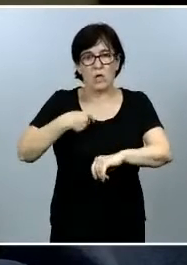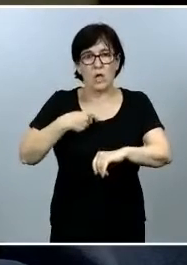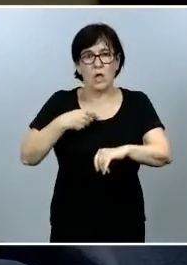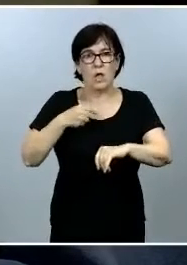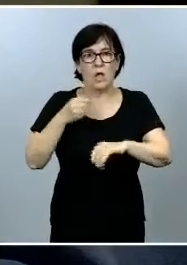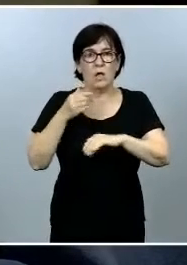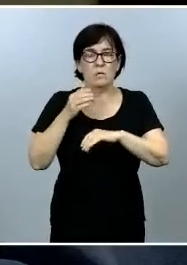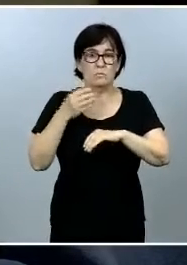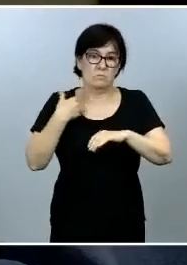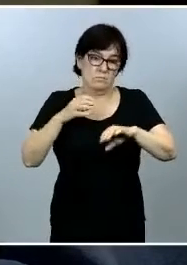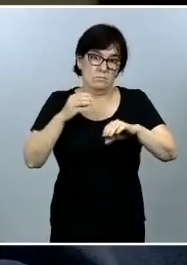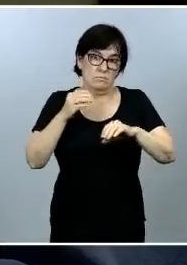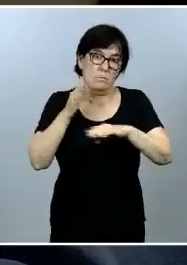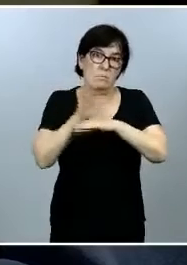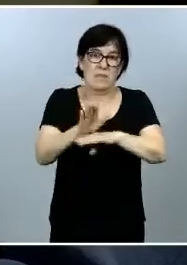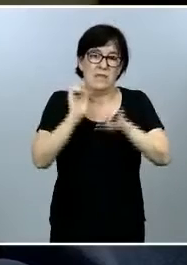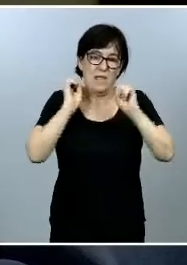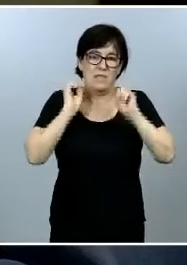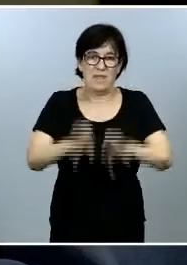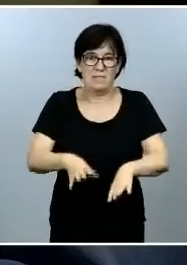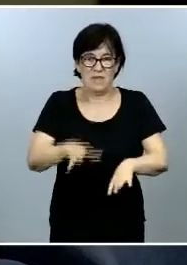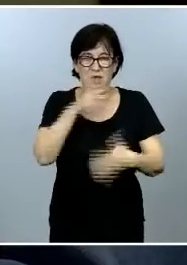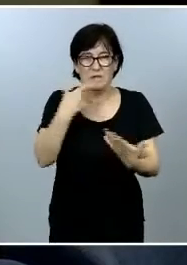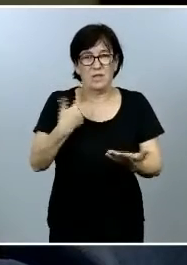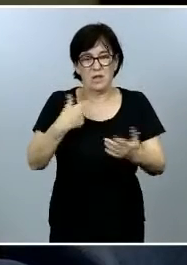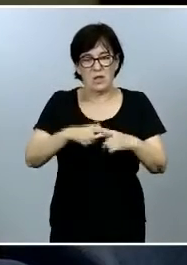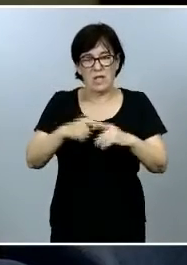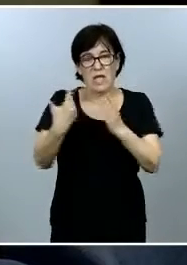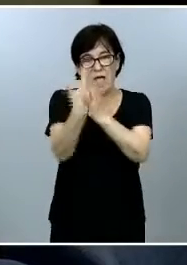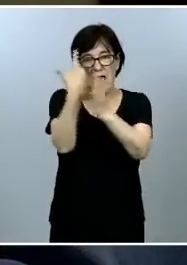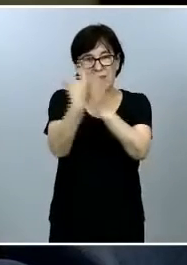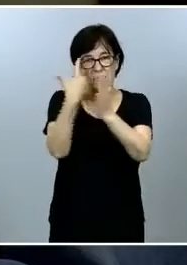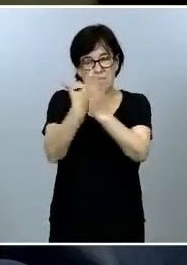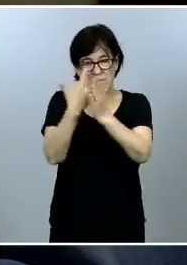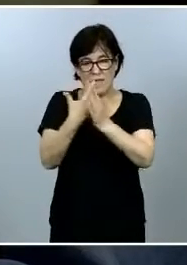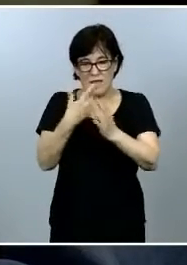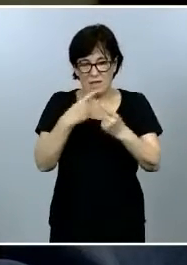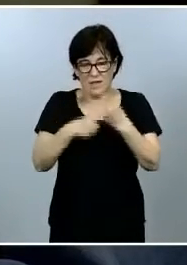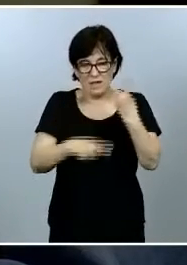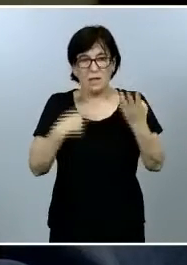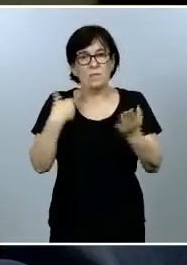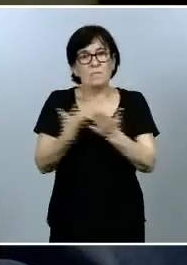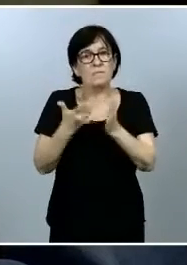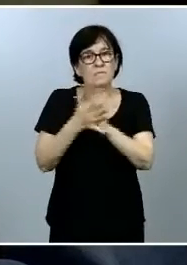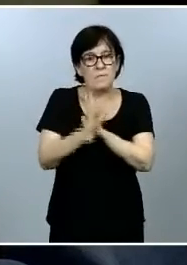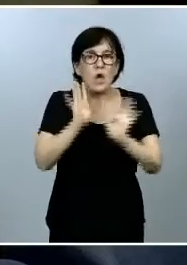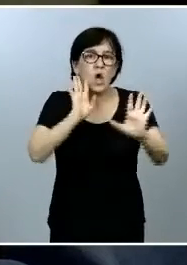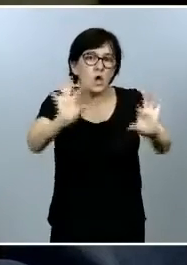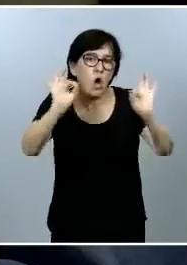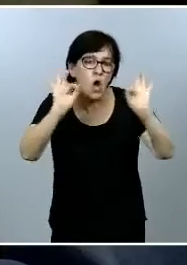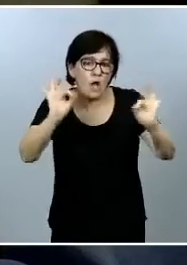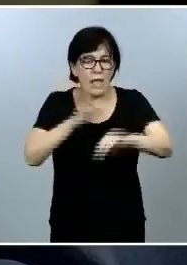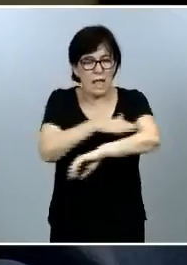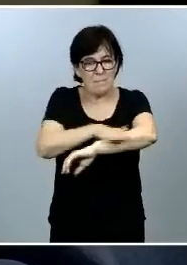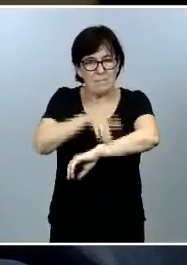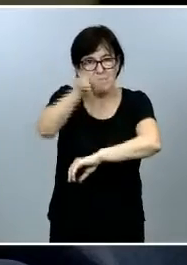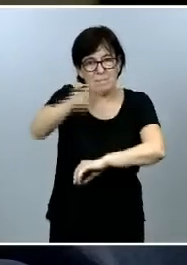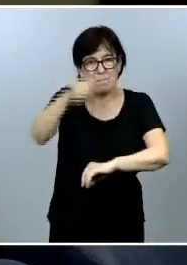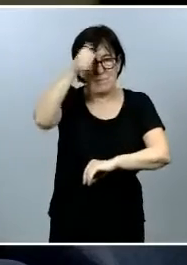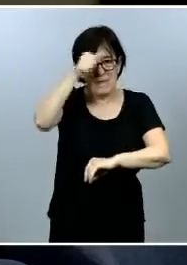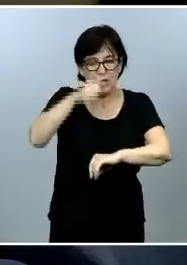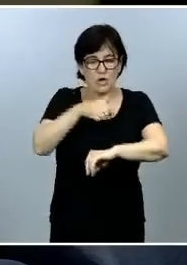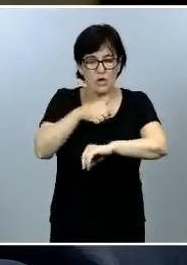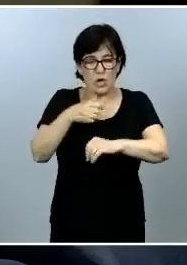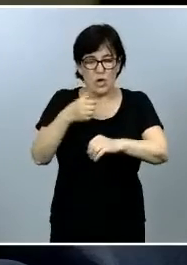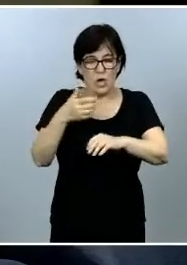y por las explicaciones que nos ha dado usted usted alegaba que es coherente lo que el ministro explicó pero el problema es que